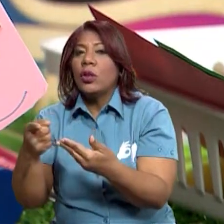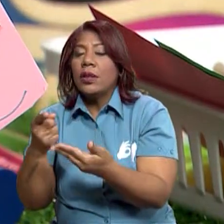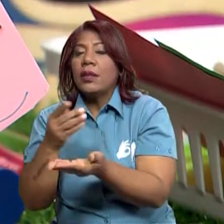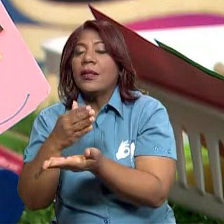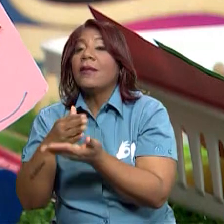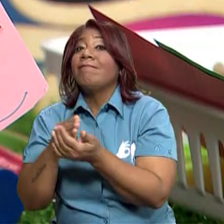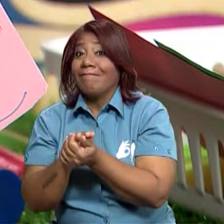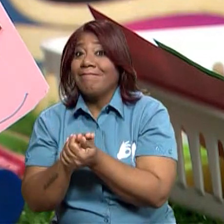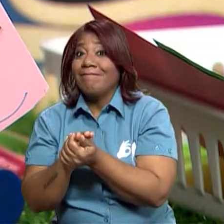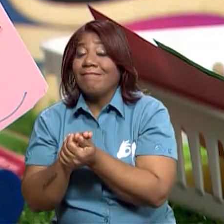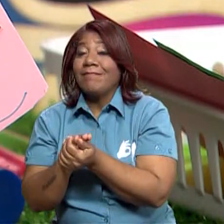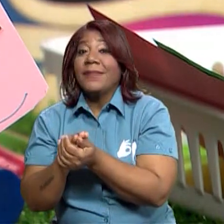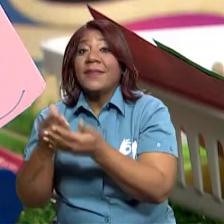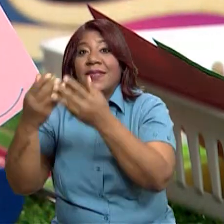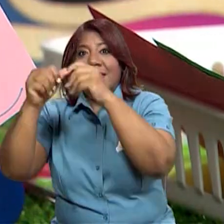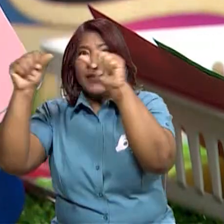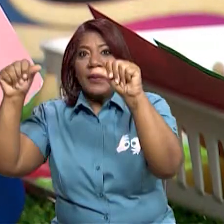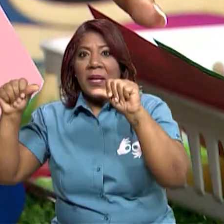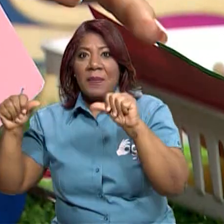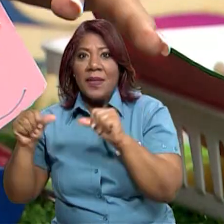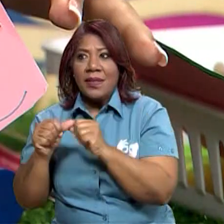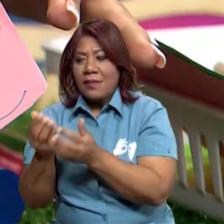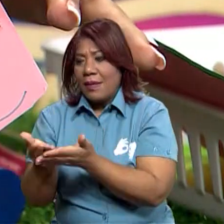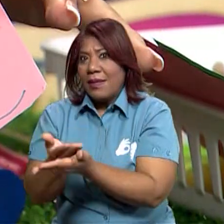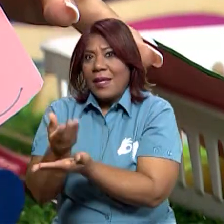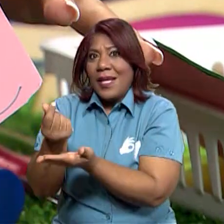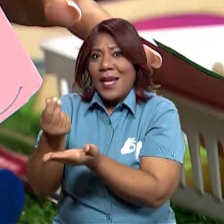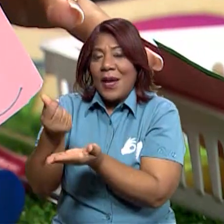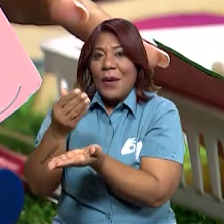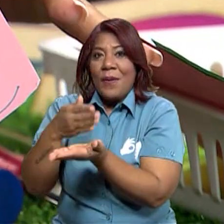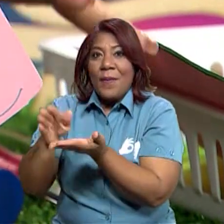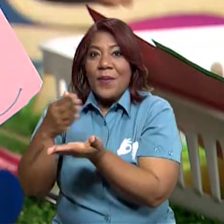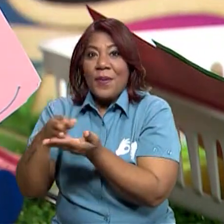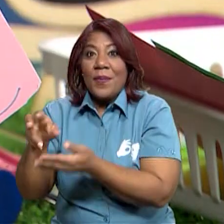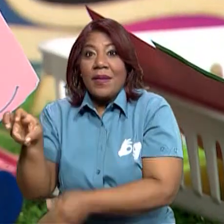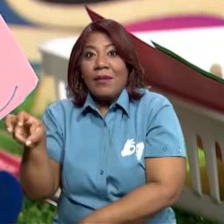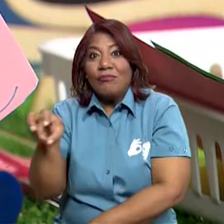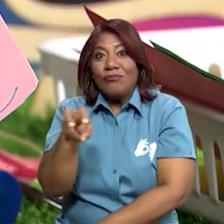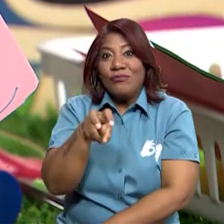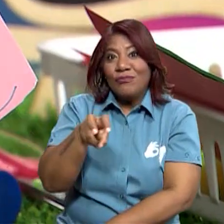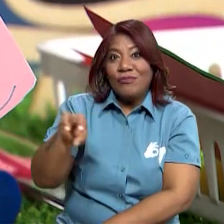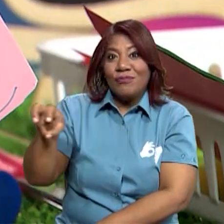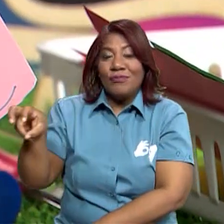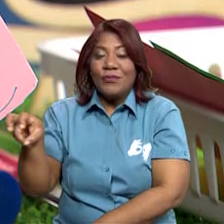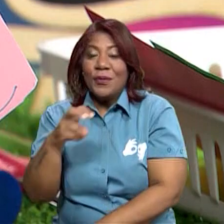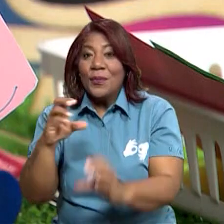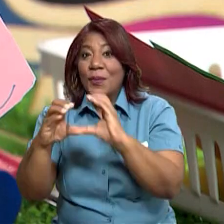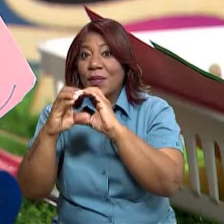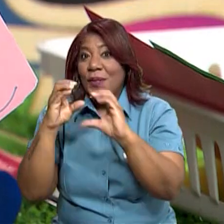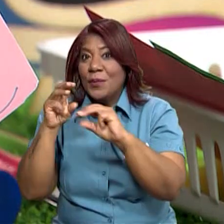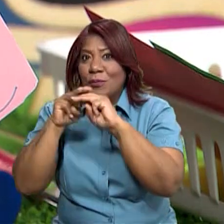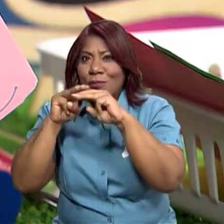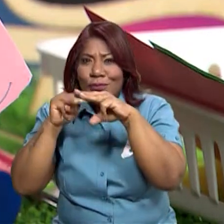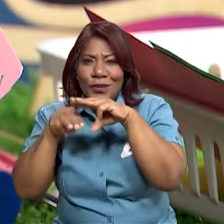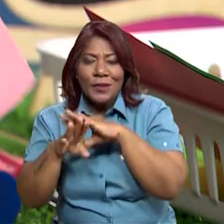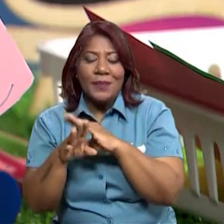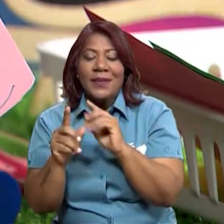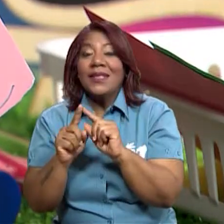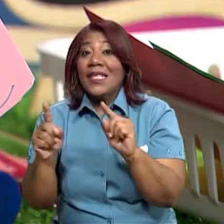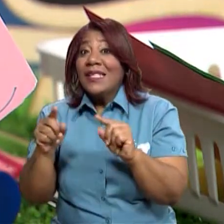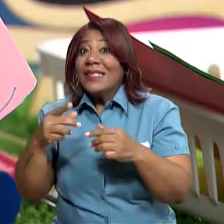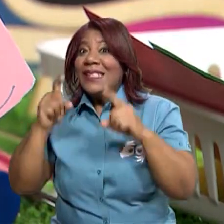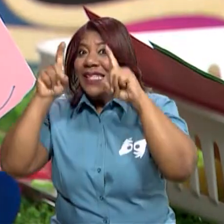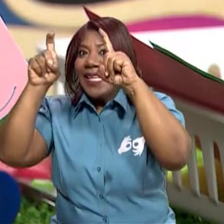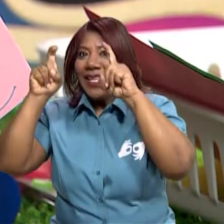Tenemos la parte del comercio, tenemos también la parte del transporte, tenemos también la parte de educación, ¿ok? O salud,